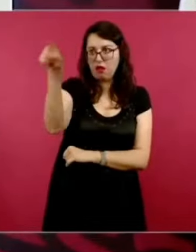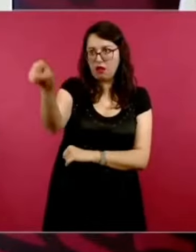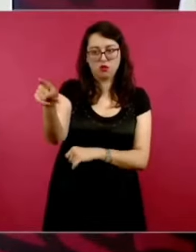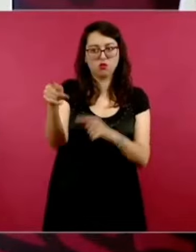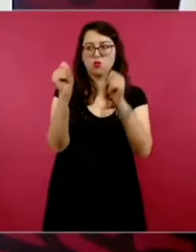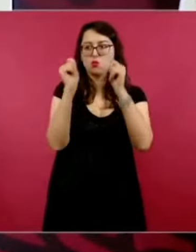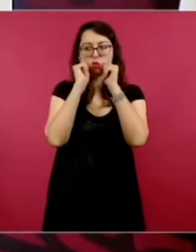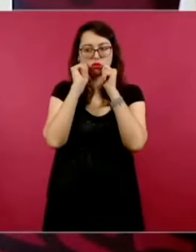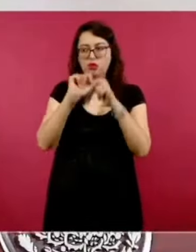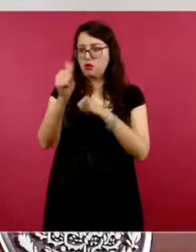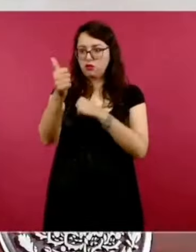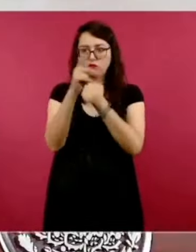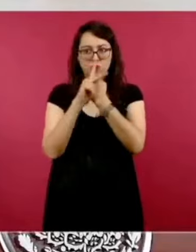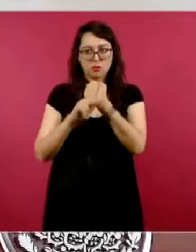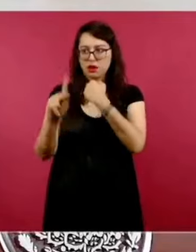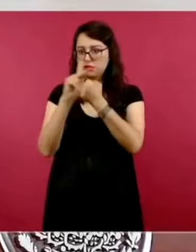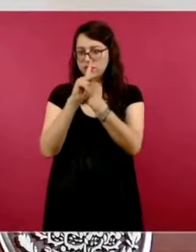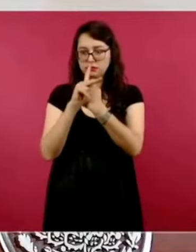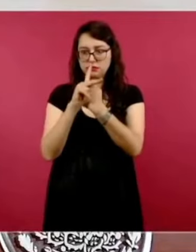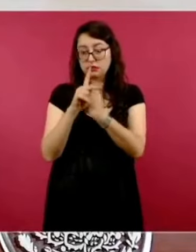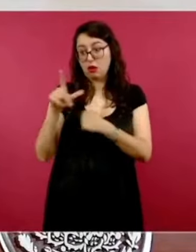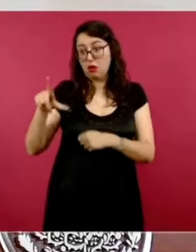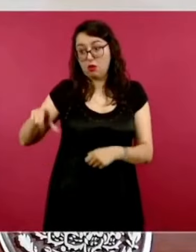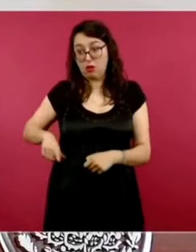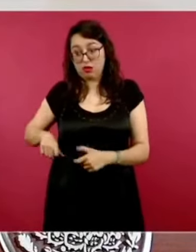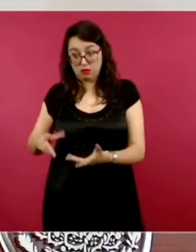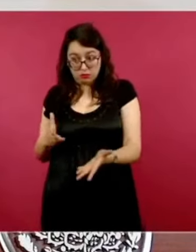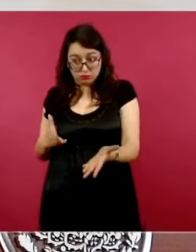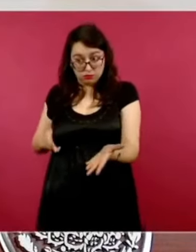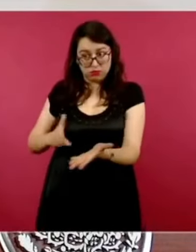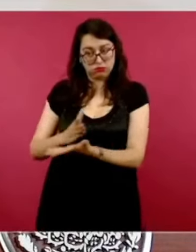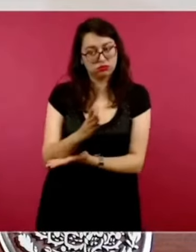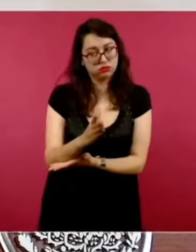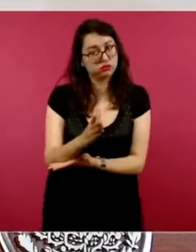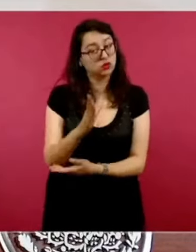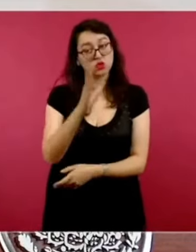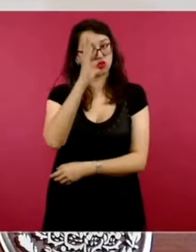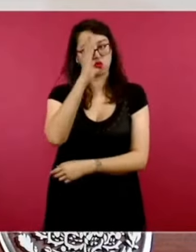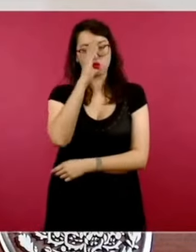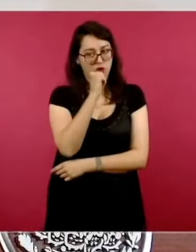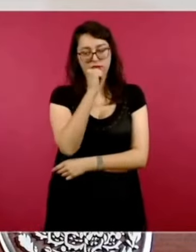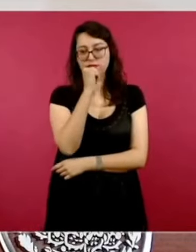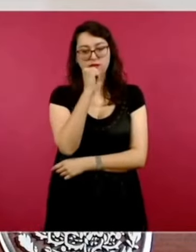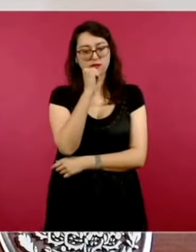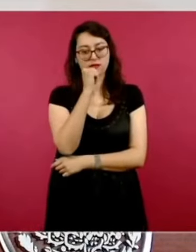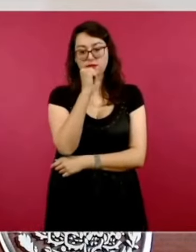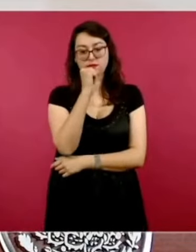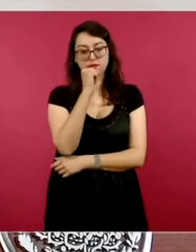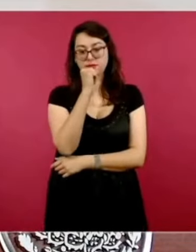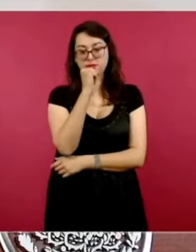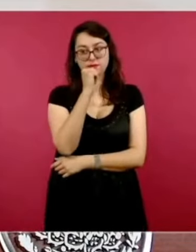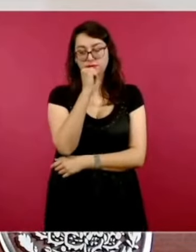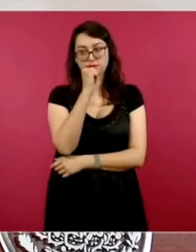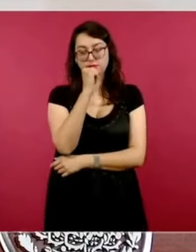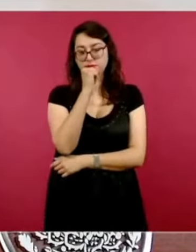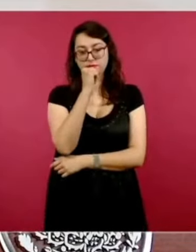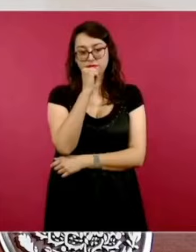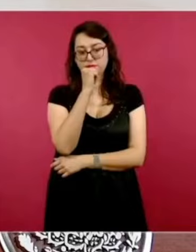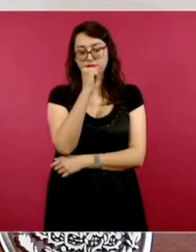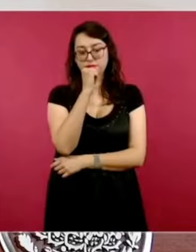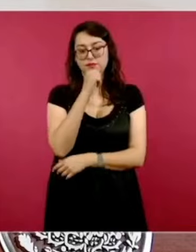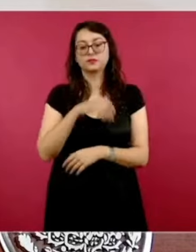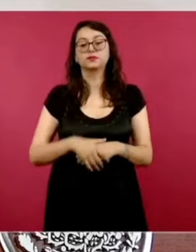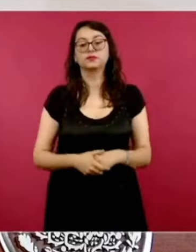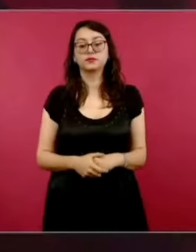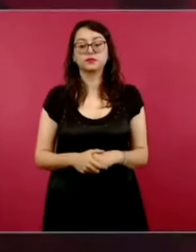se puede presentar, en